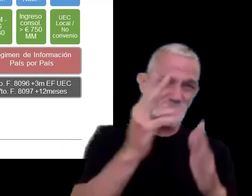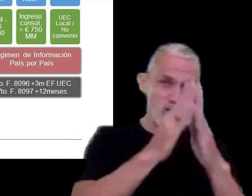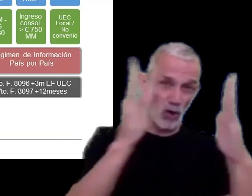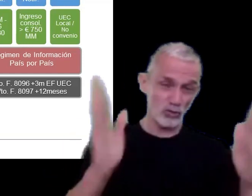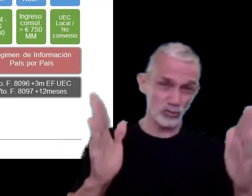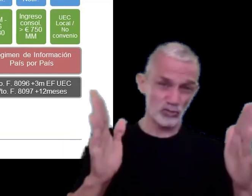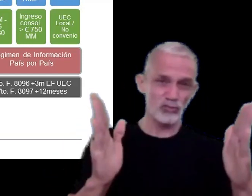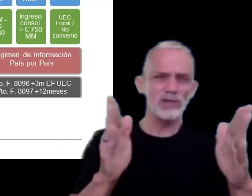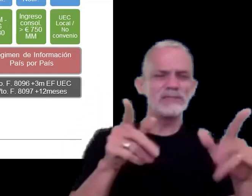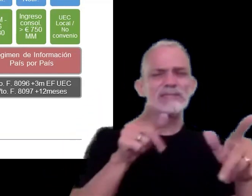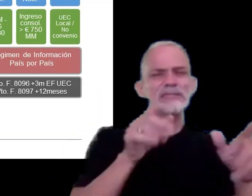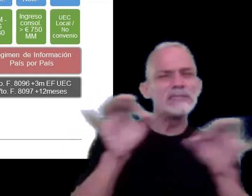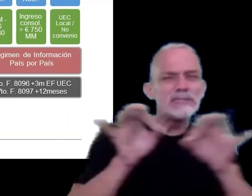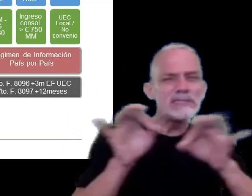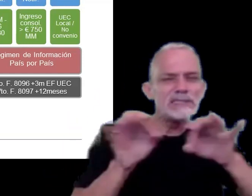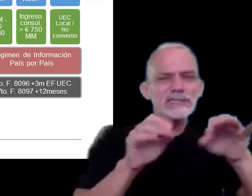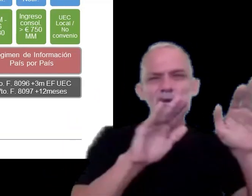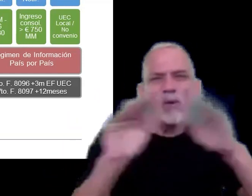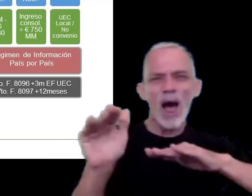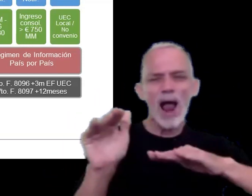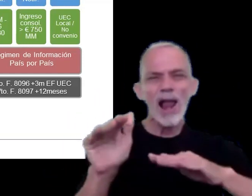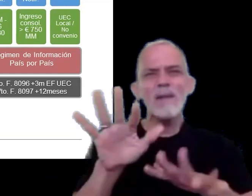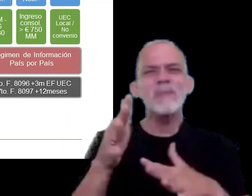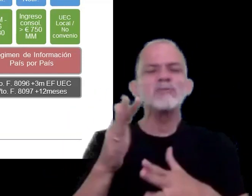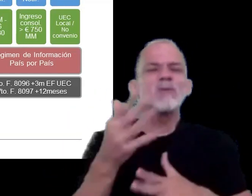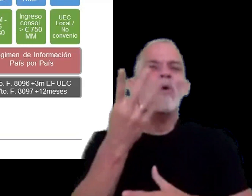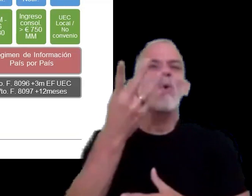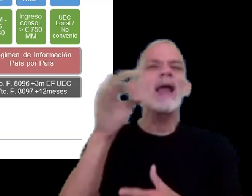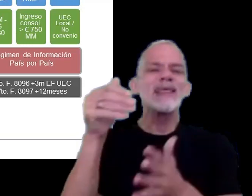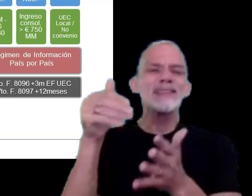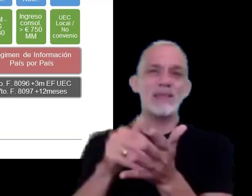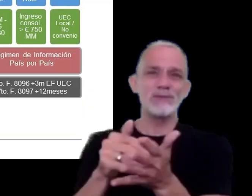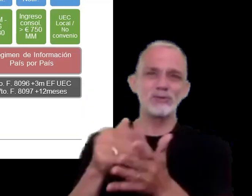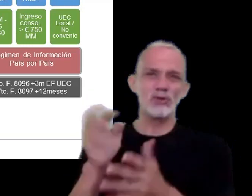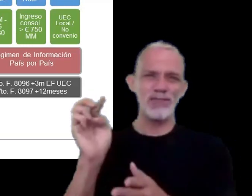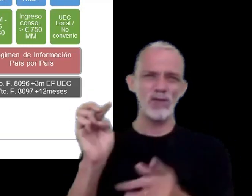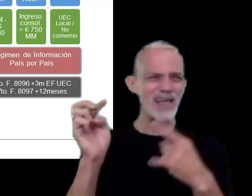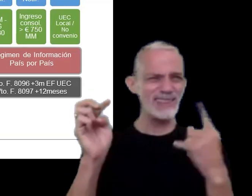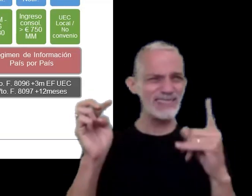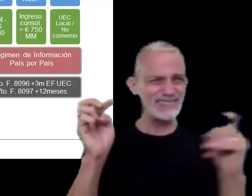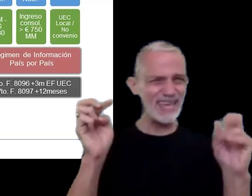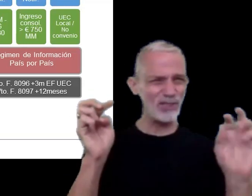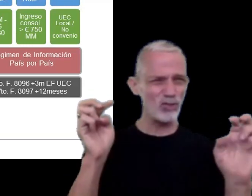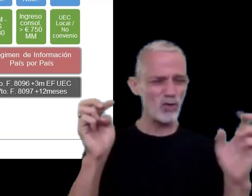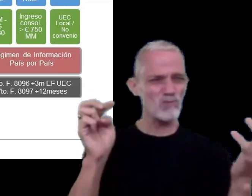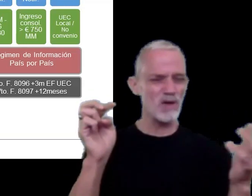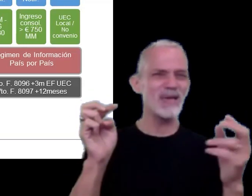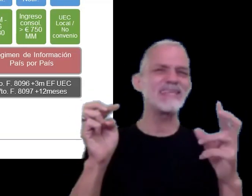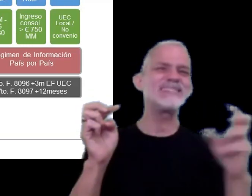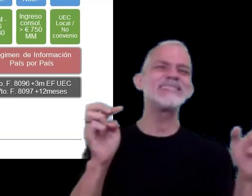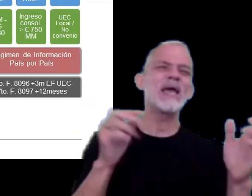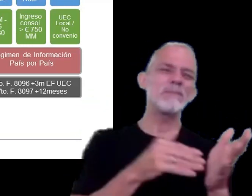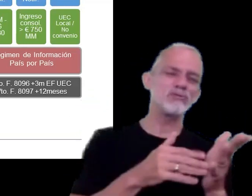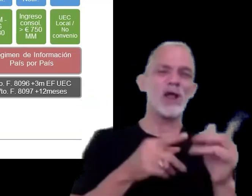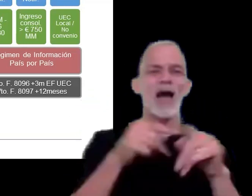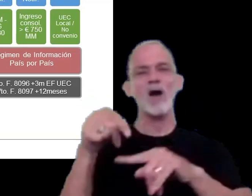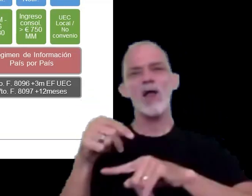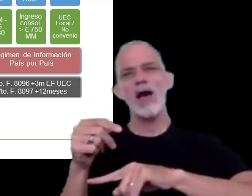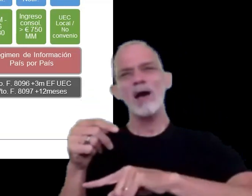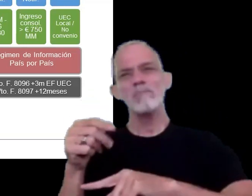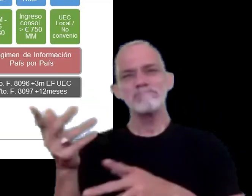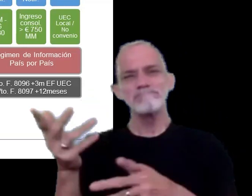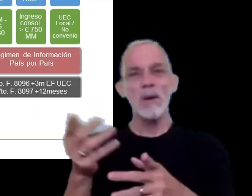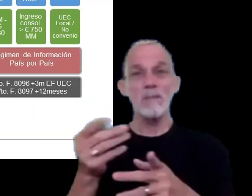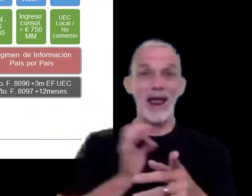equivale a poco menos de 40 millones de dólares de ingreso consolidado para el periodo 2023